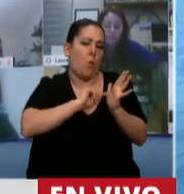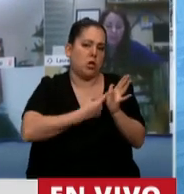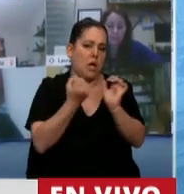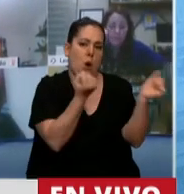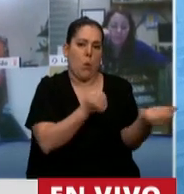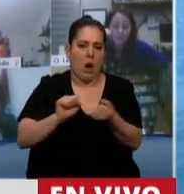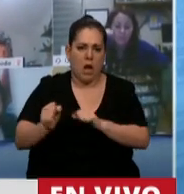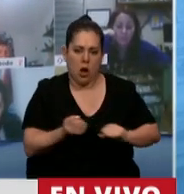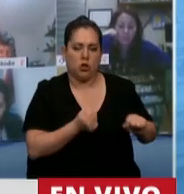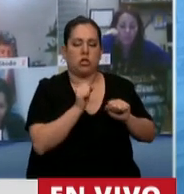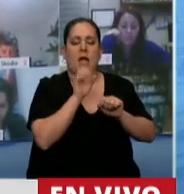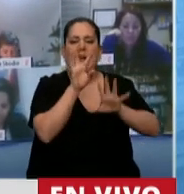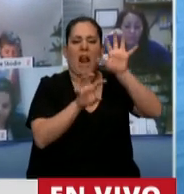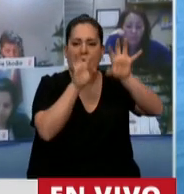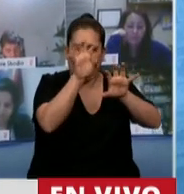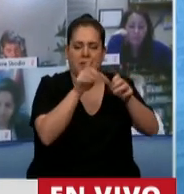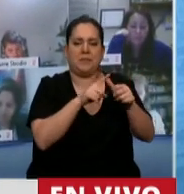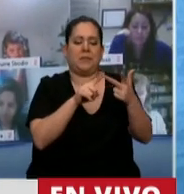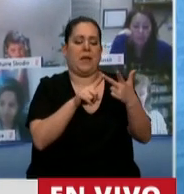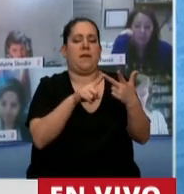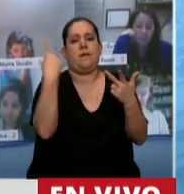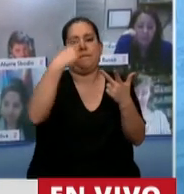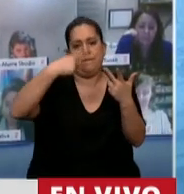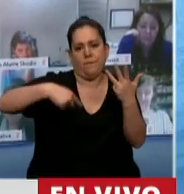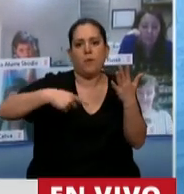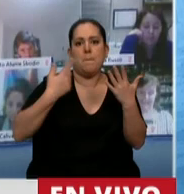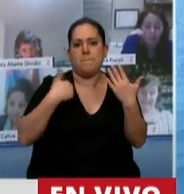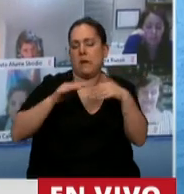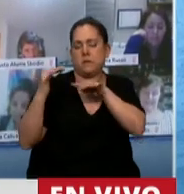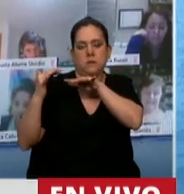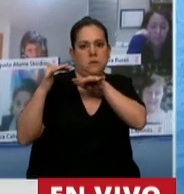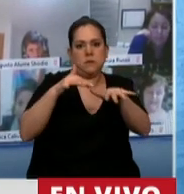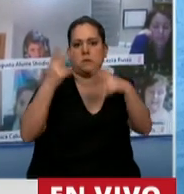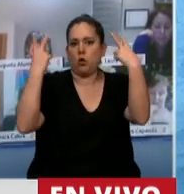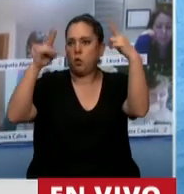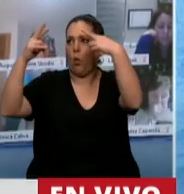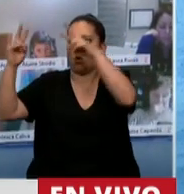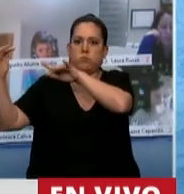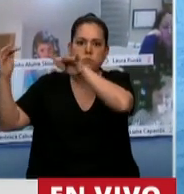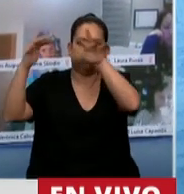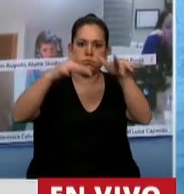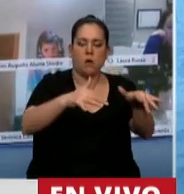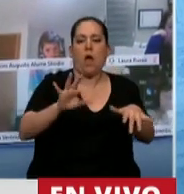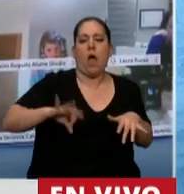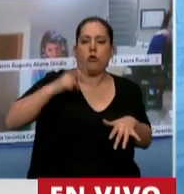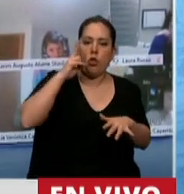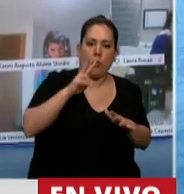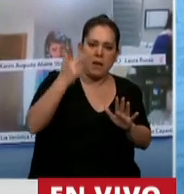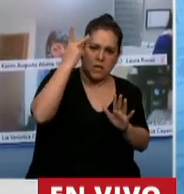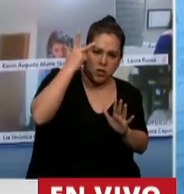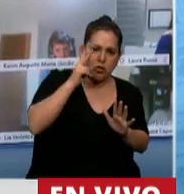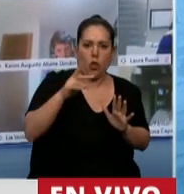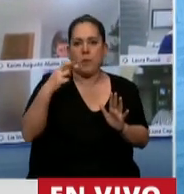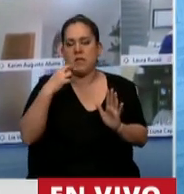Bariloche o El Calafate, que tienen un componente fuerte de público internacional, tanto en 2018 como en 2019 fueron buenos